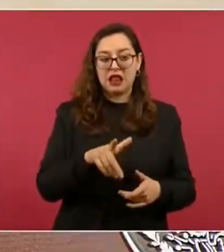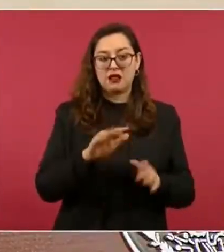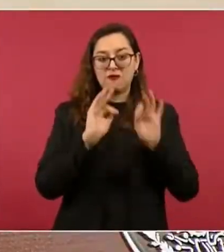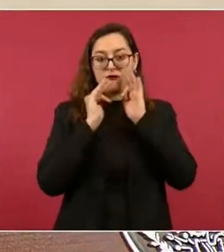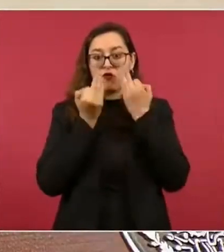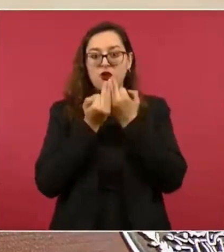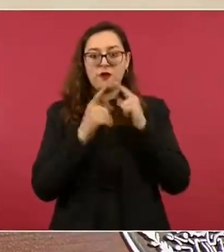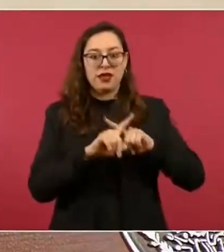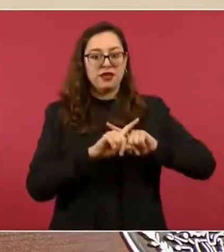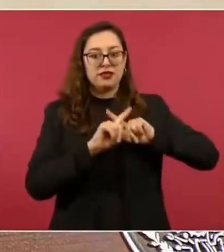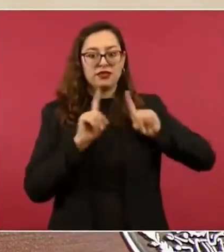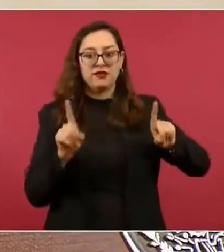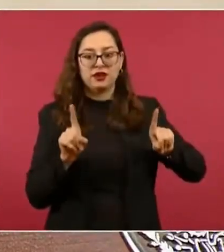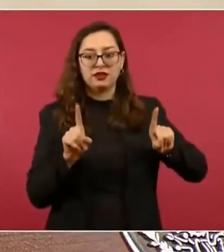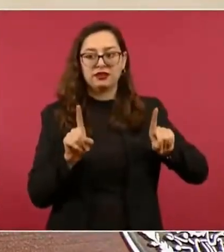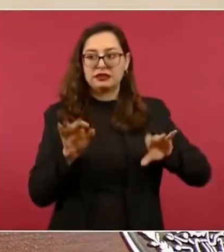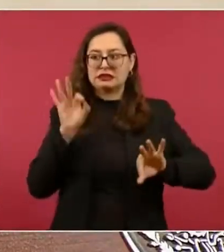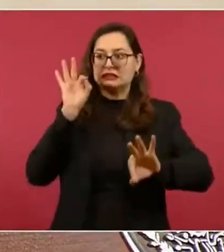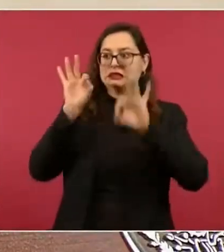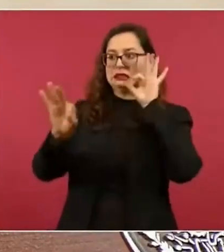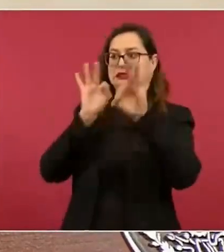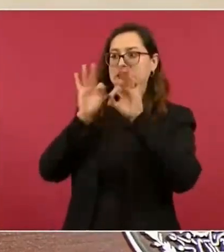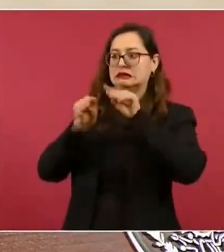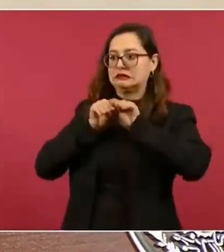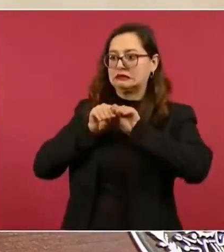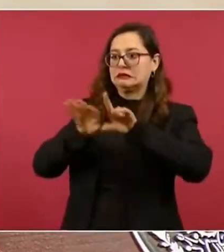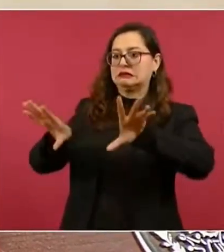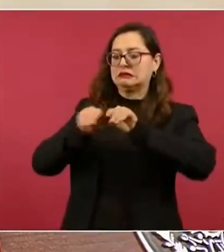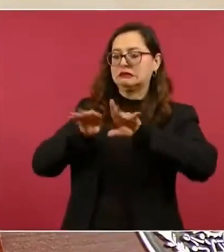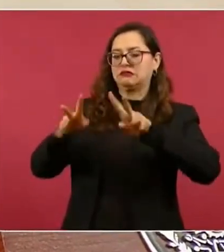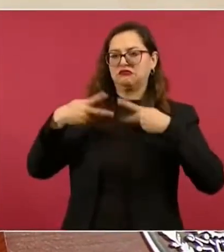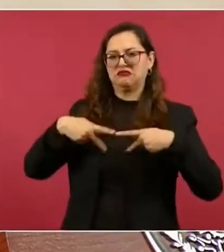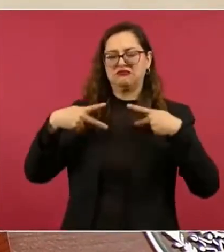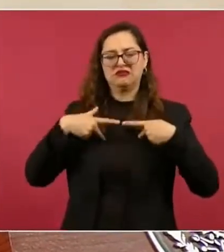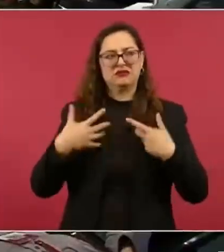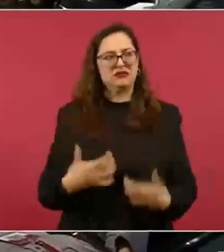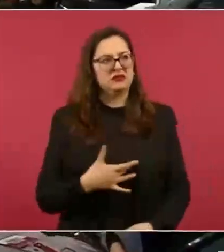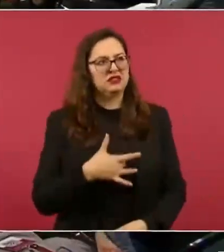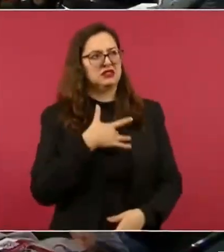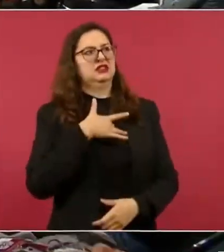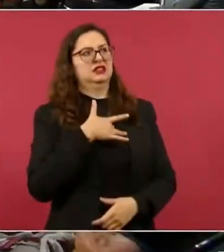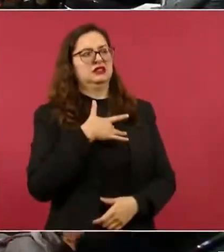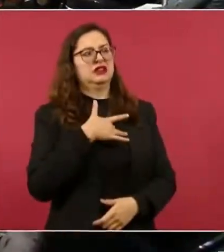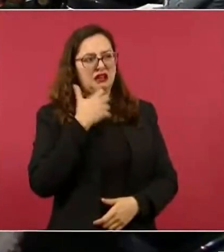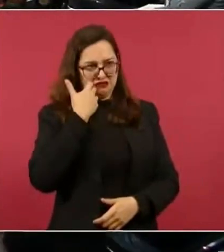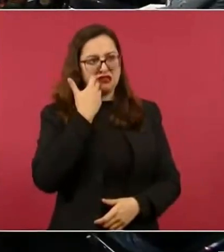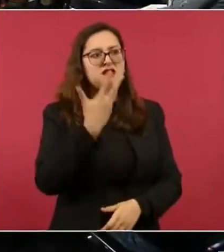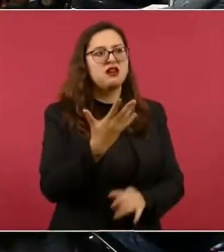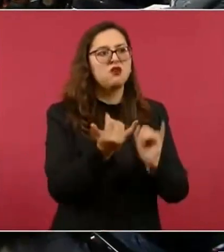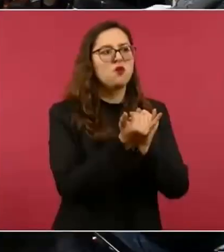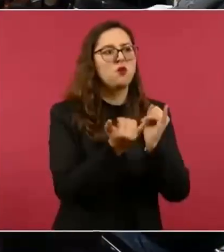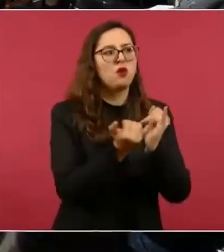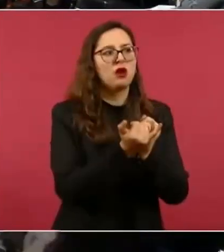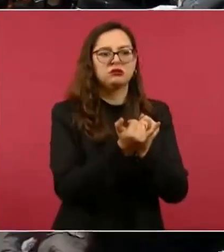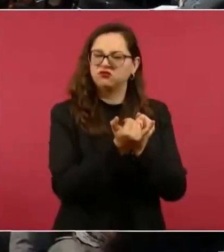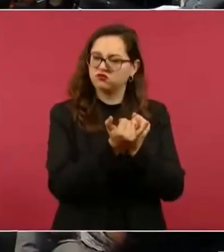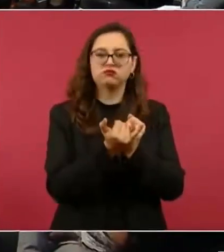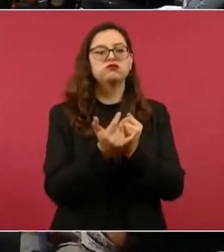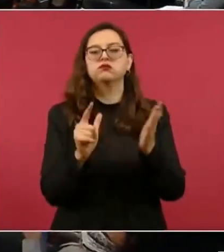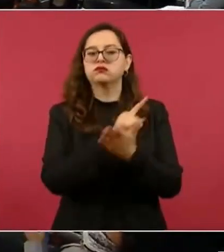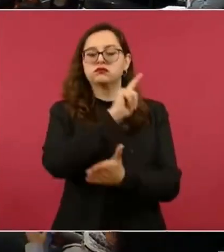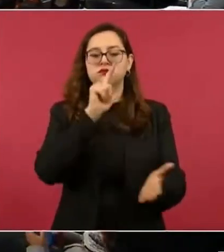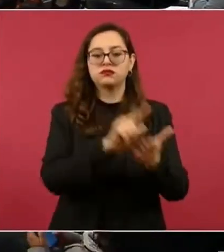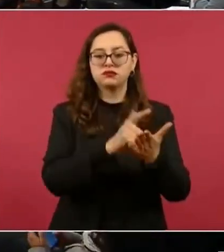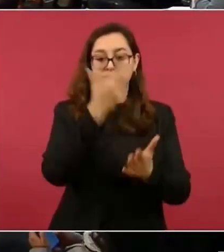a tomar el camino de las conductas antisociales, entonces qué es lo que tenemos que hacer para